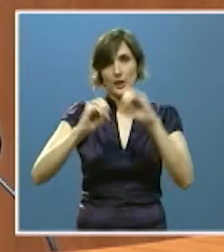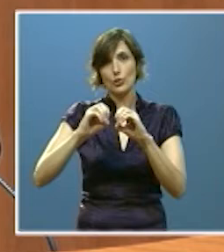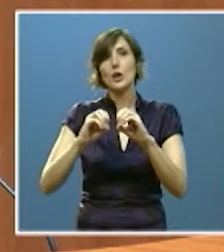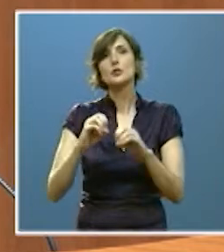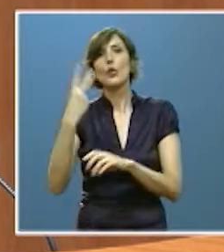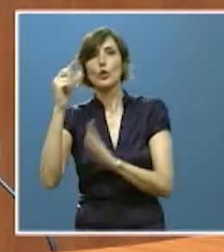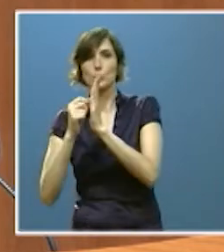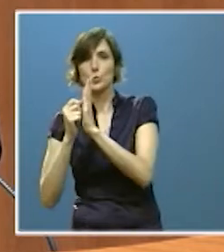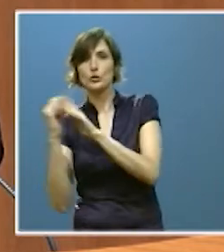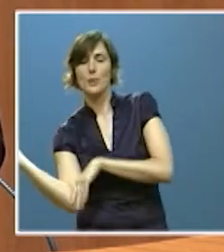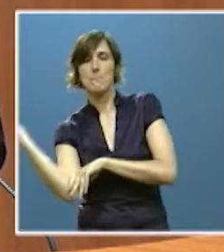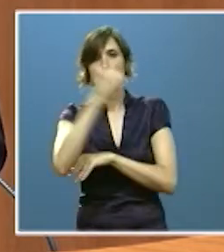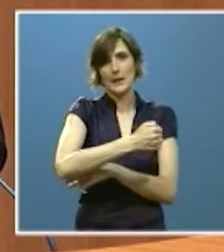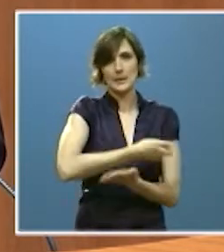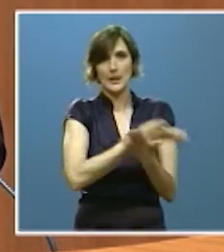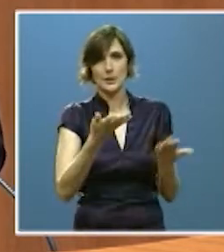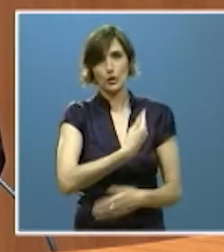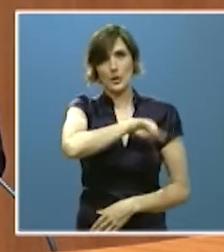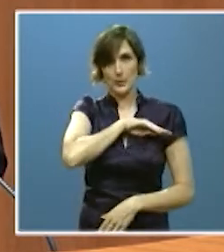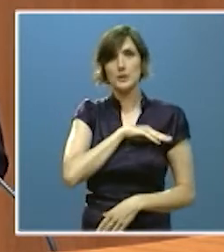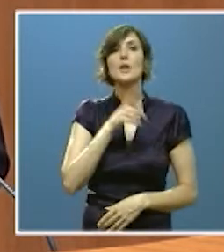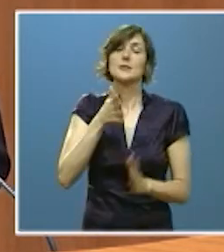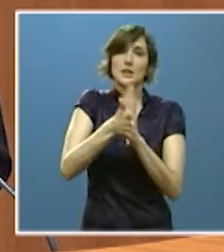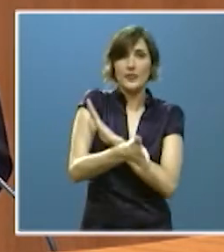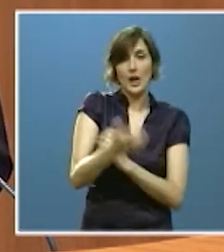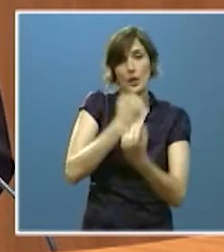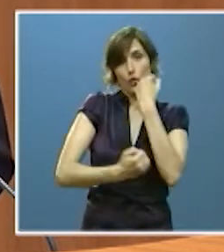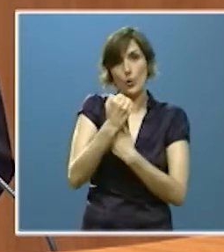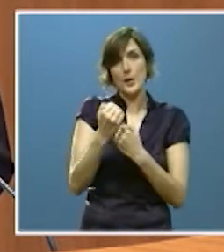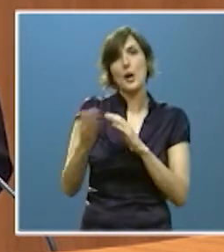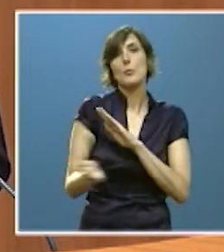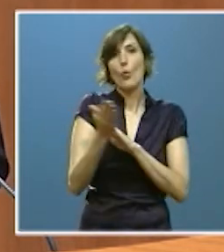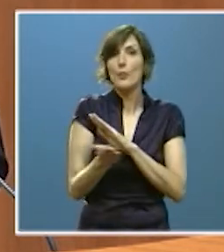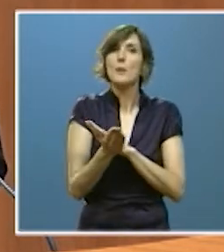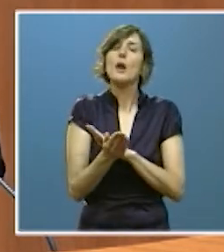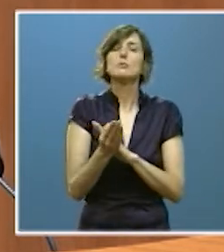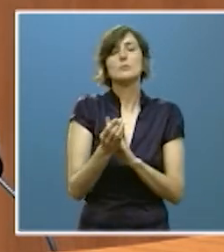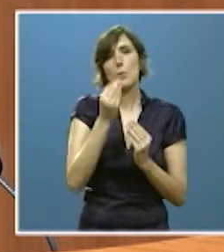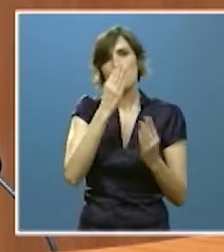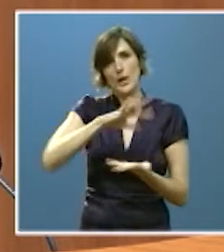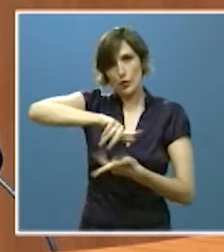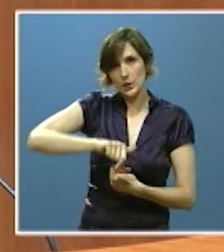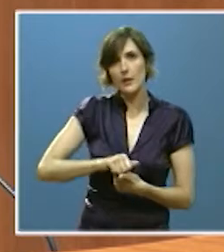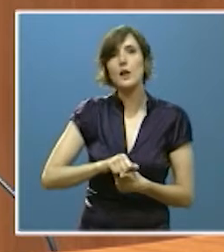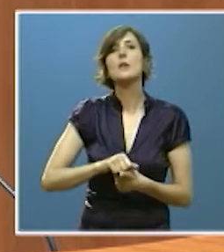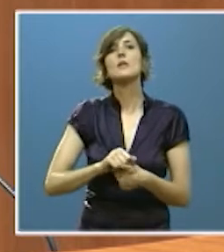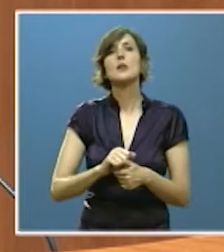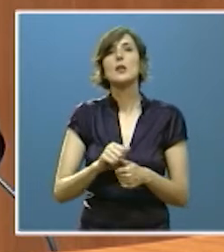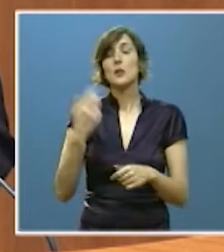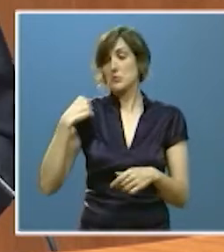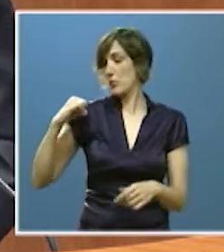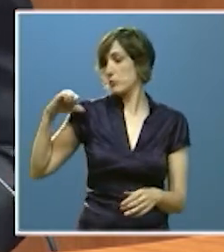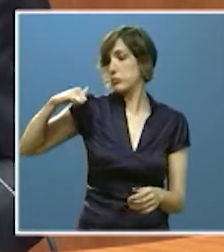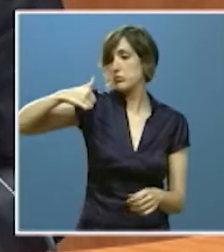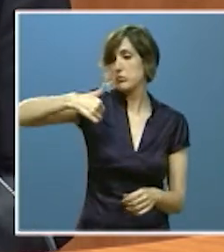y, por lo tanto, una buena noticia para nuestra economía productiva. En internacionalización, en fin, la evolución de estos años ha